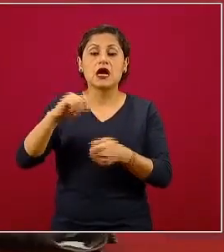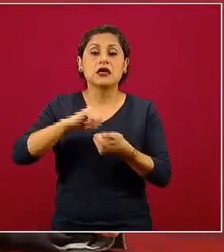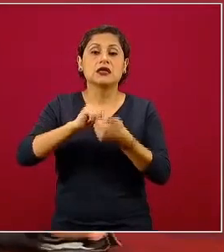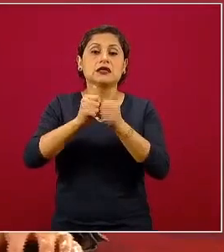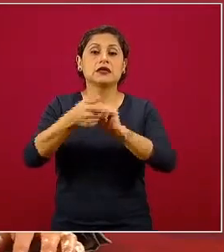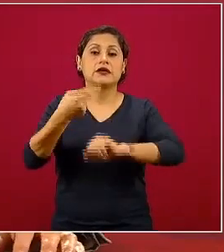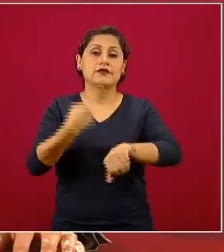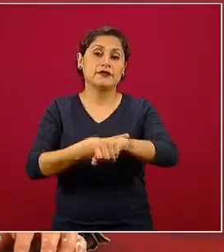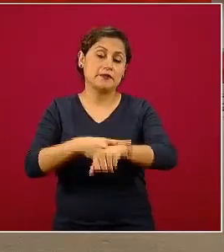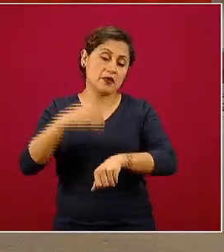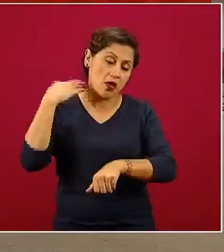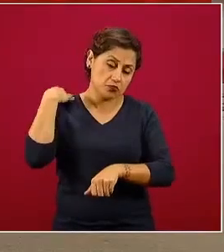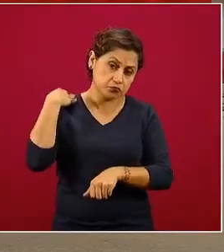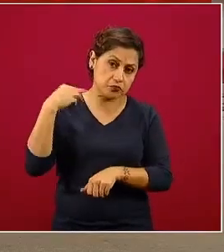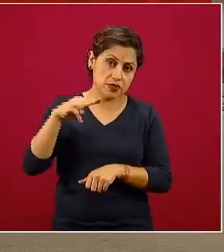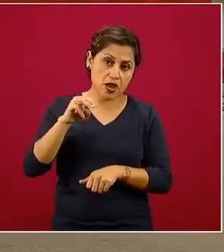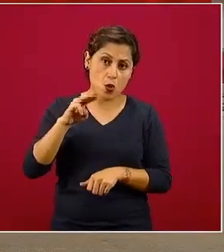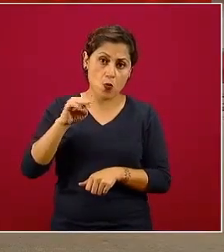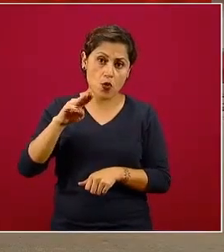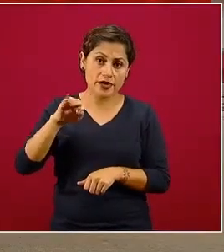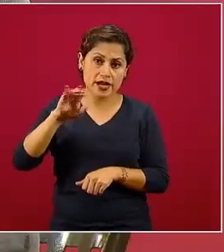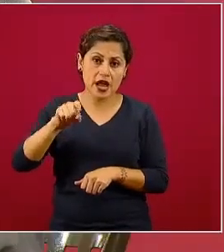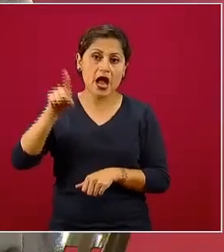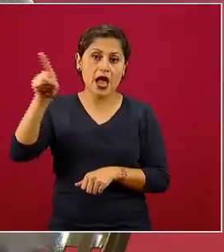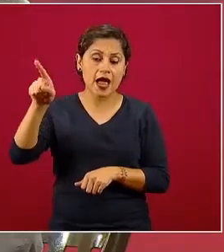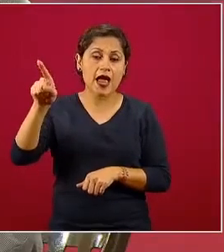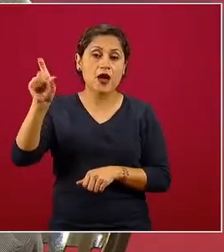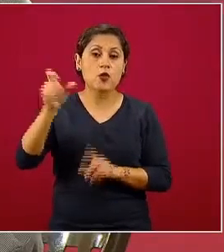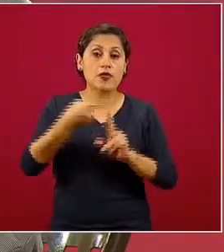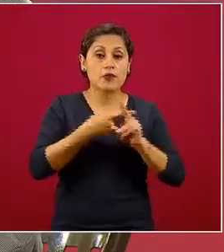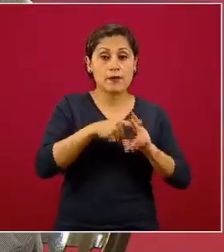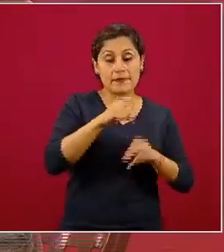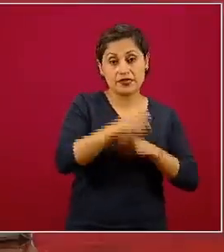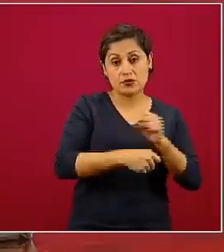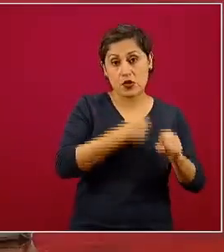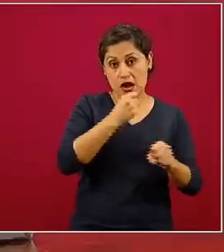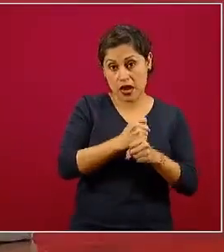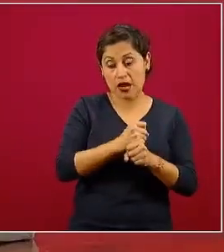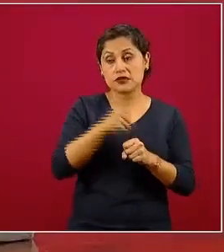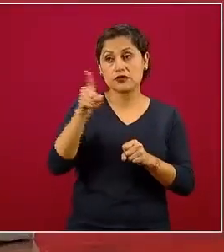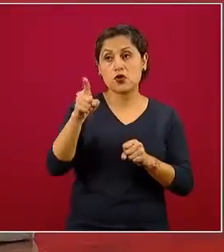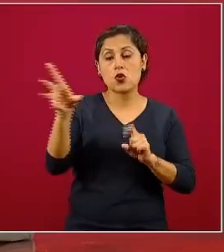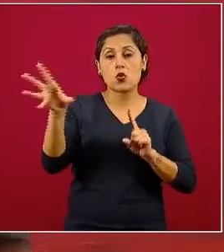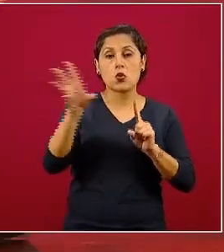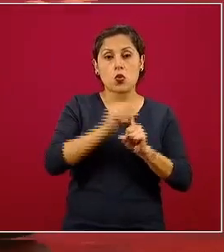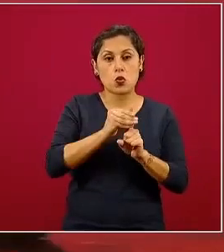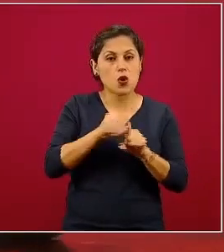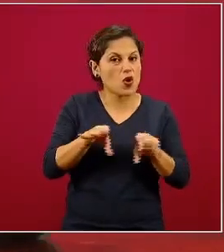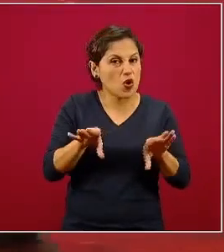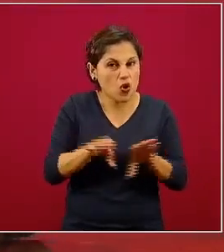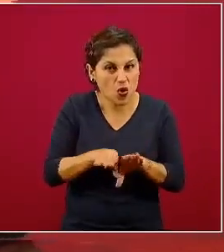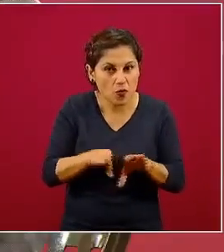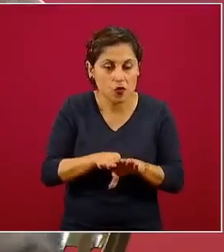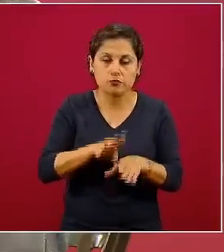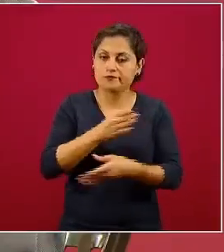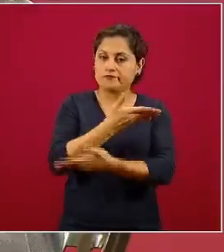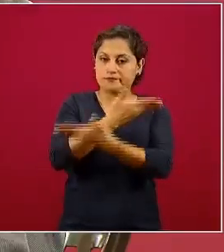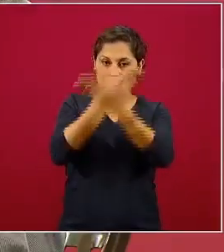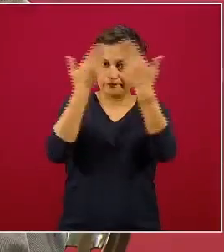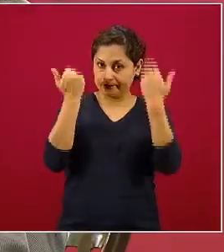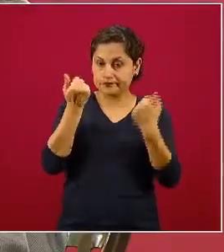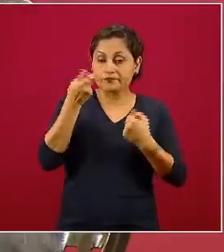a principios del año, se infectaron, no es posible saber a ciencia cierta cómo, pero se supone, o sea,